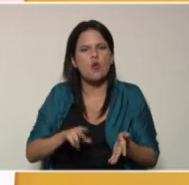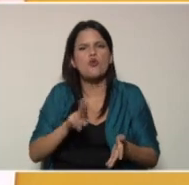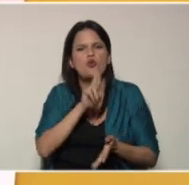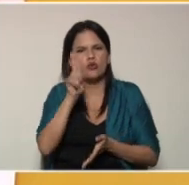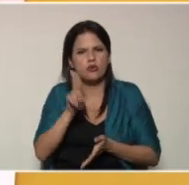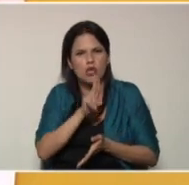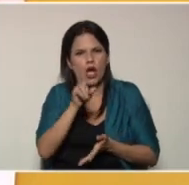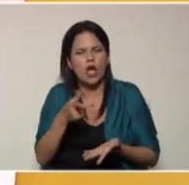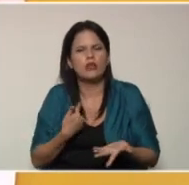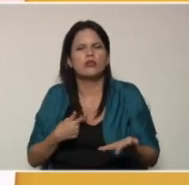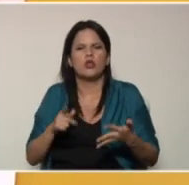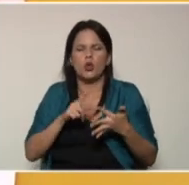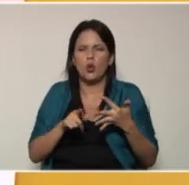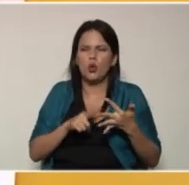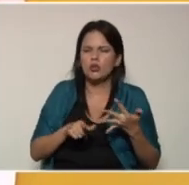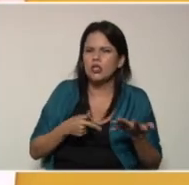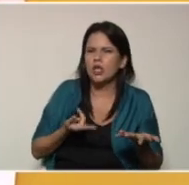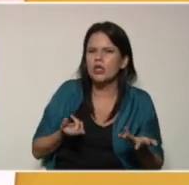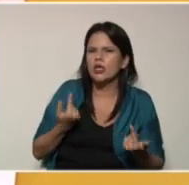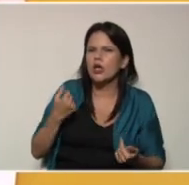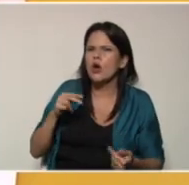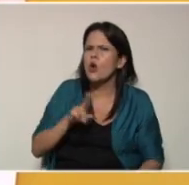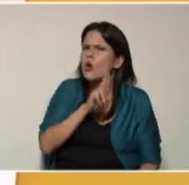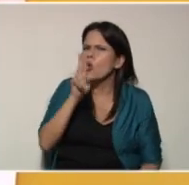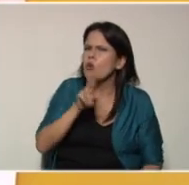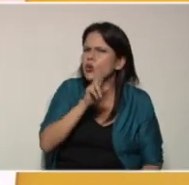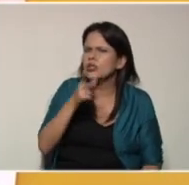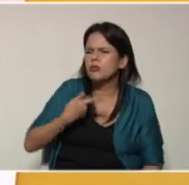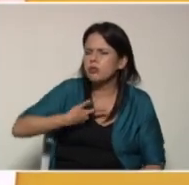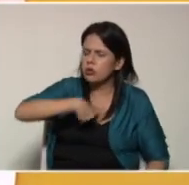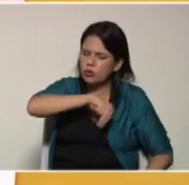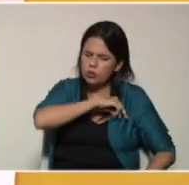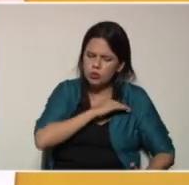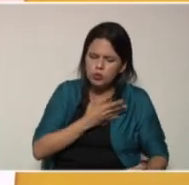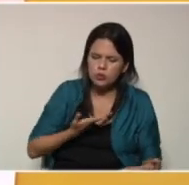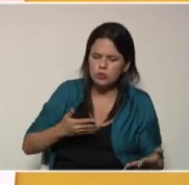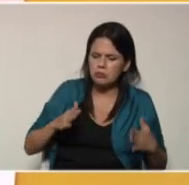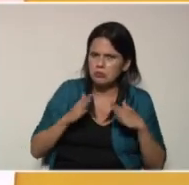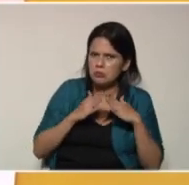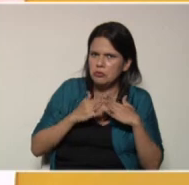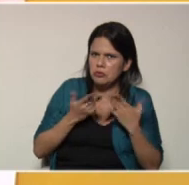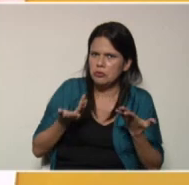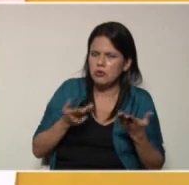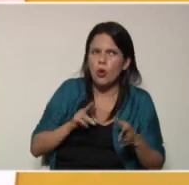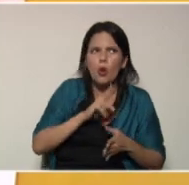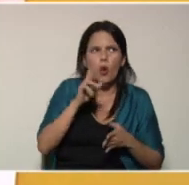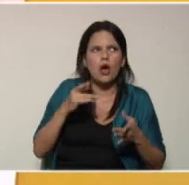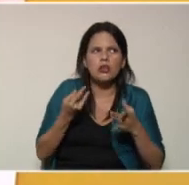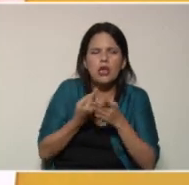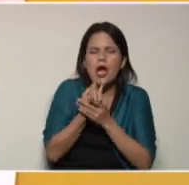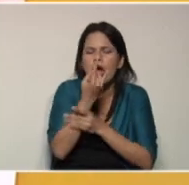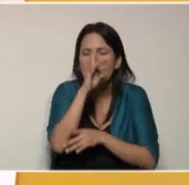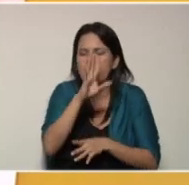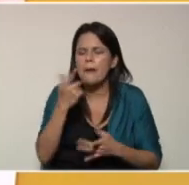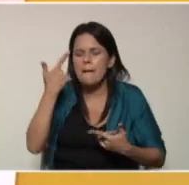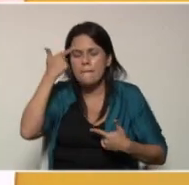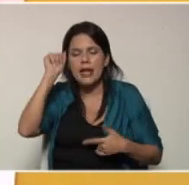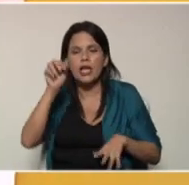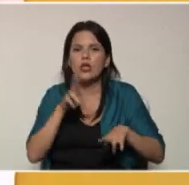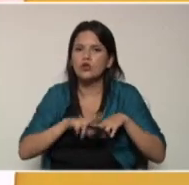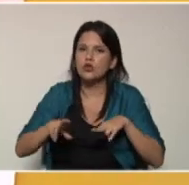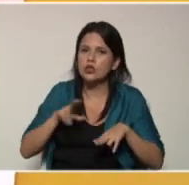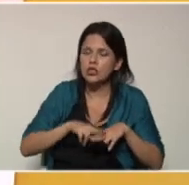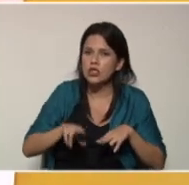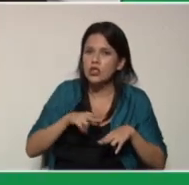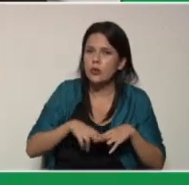ser objetos que utilicemos de nuestro entorno, como hojas del árbol, para que los niños vayan